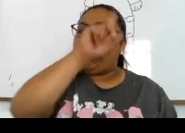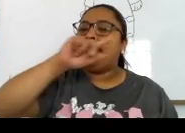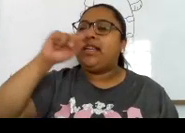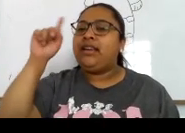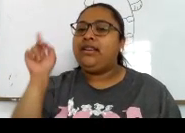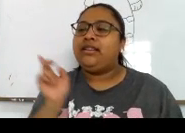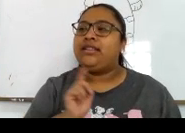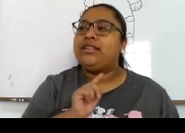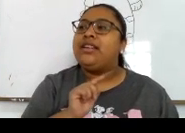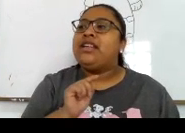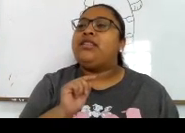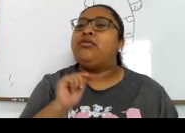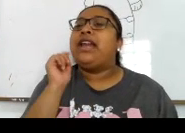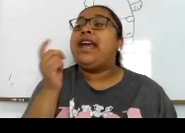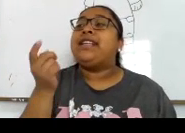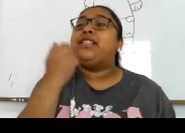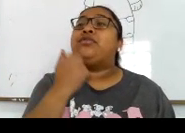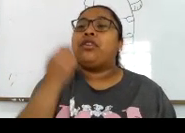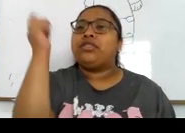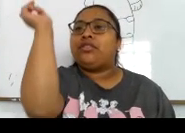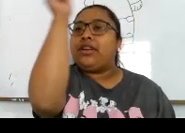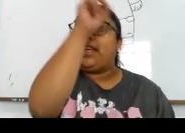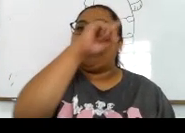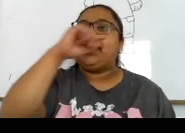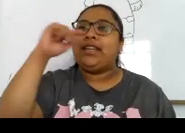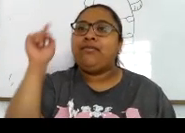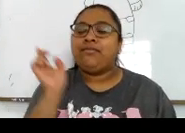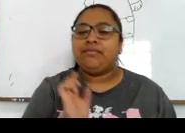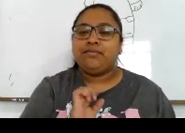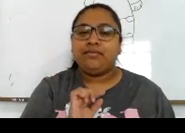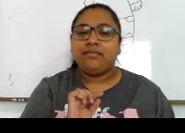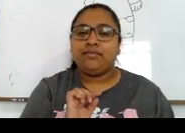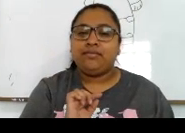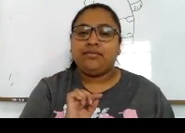S Dibujen la S en su rostro S